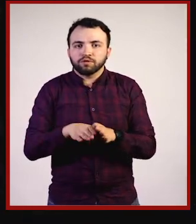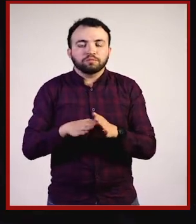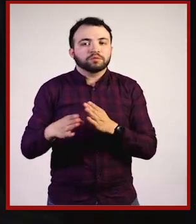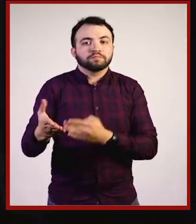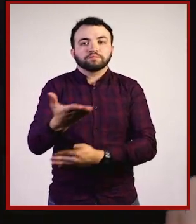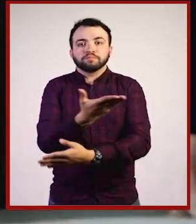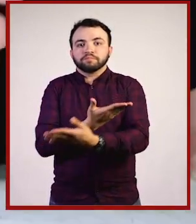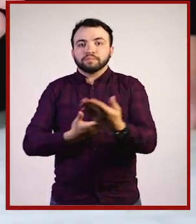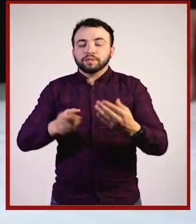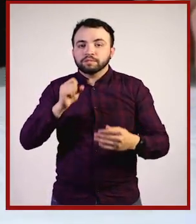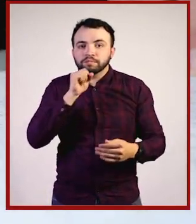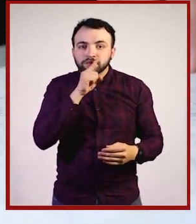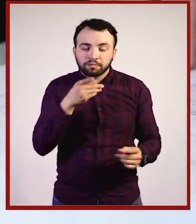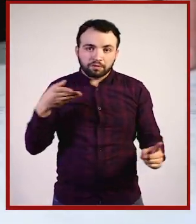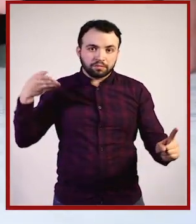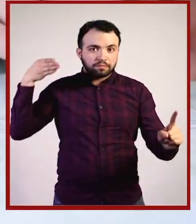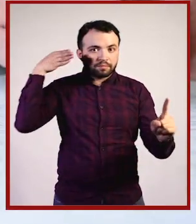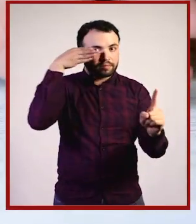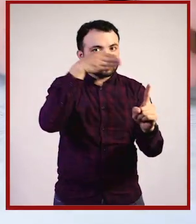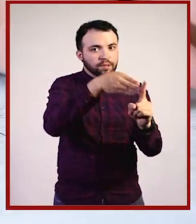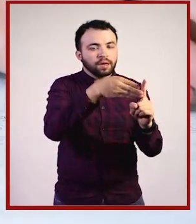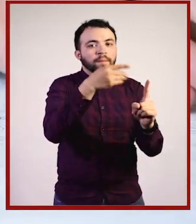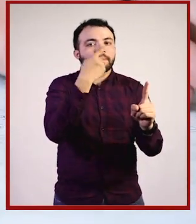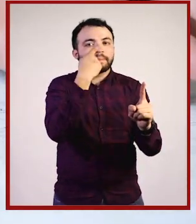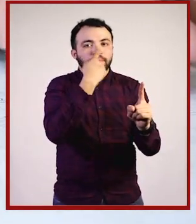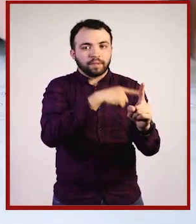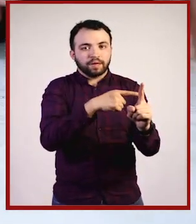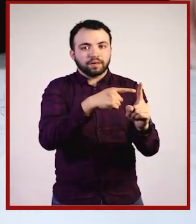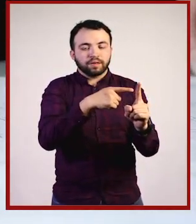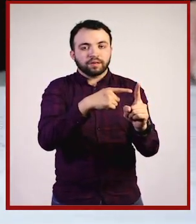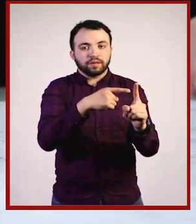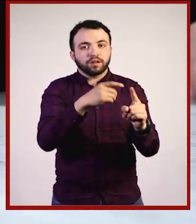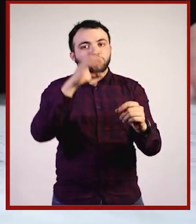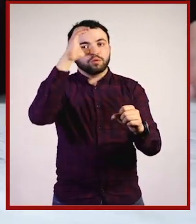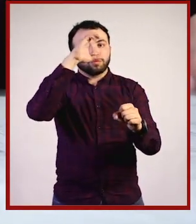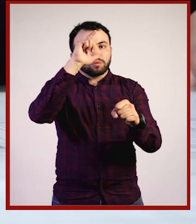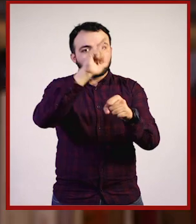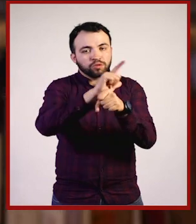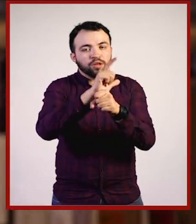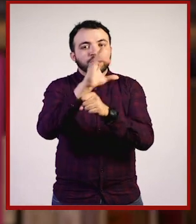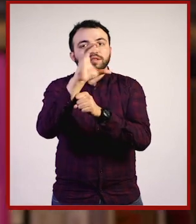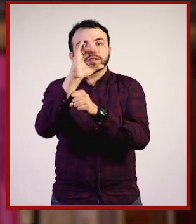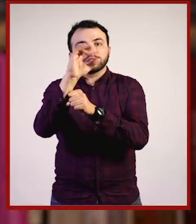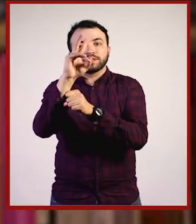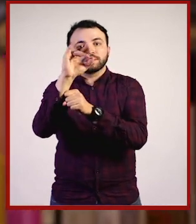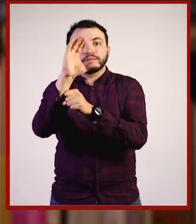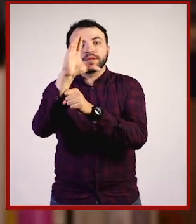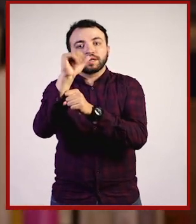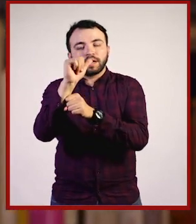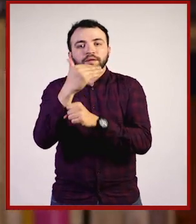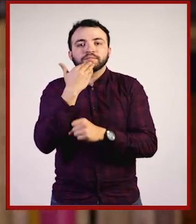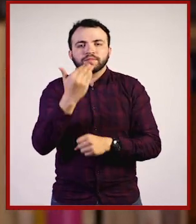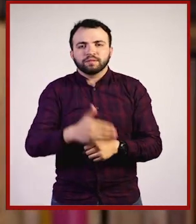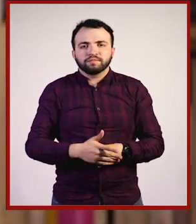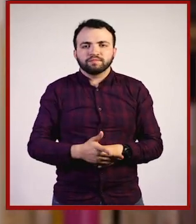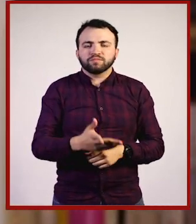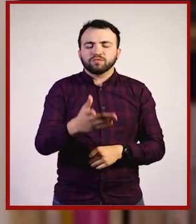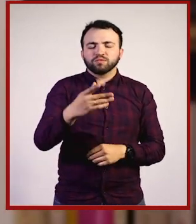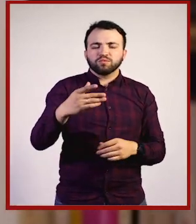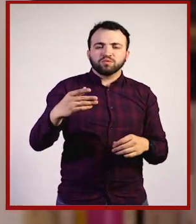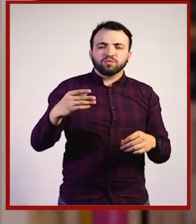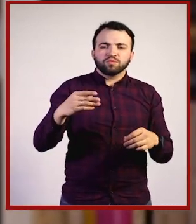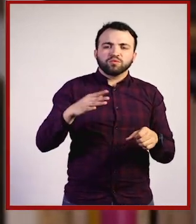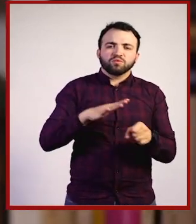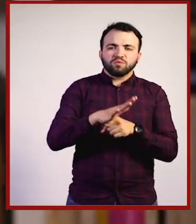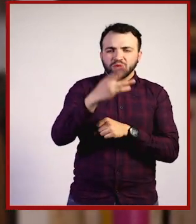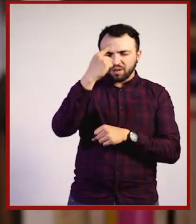punto hacia una sana y correcta cultura cívica. Gildardo, ¿cuáles crees que son las reformas o mejoras legales